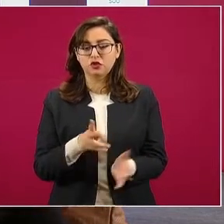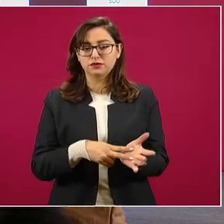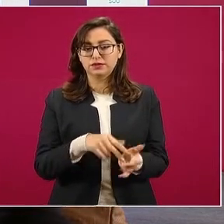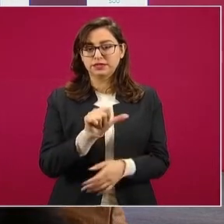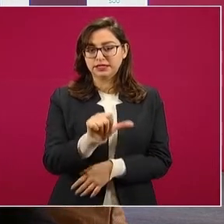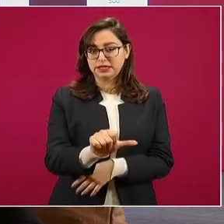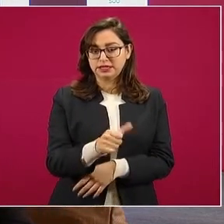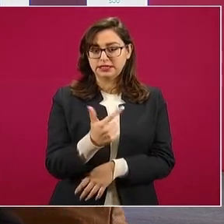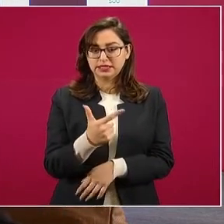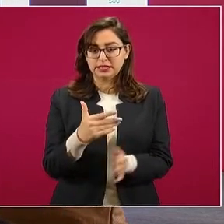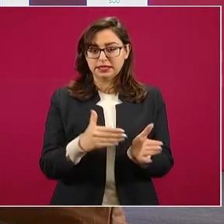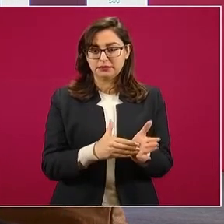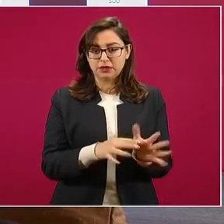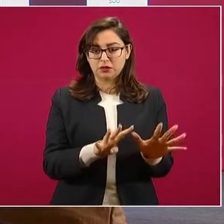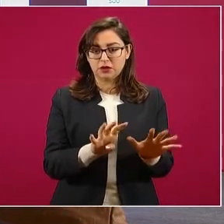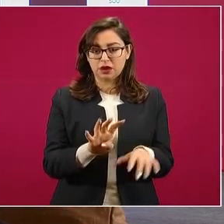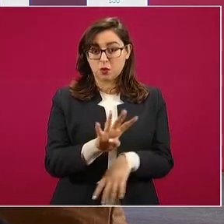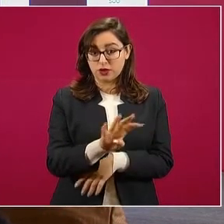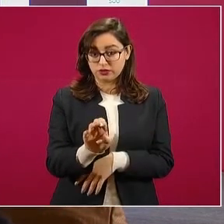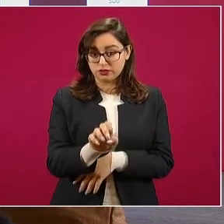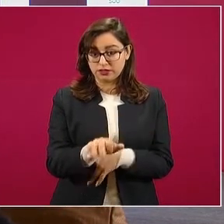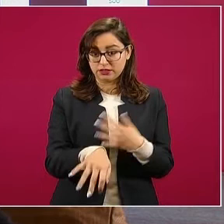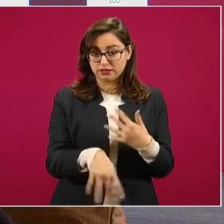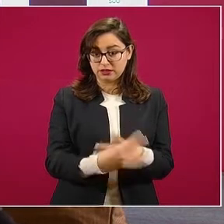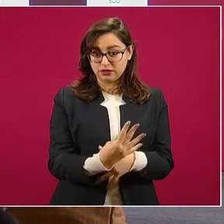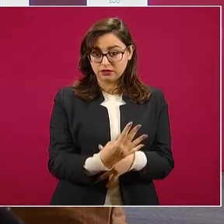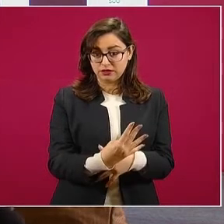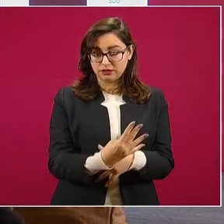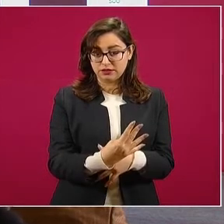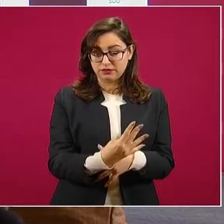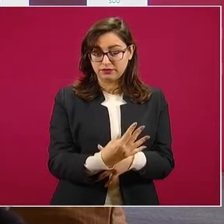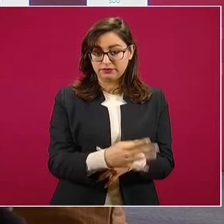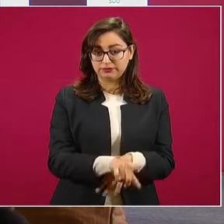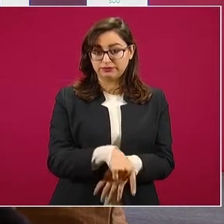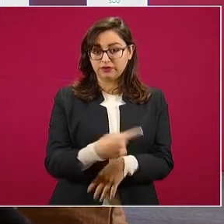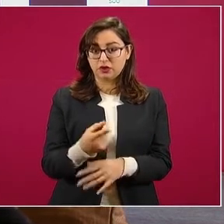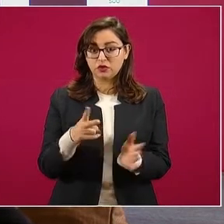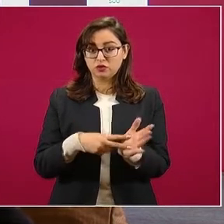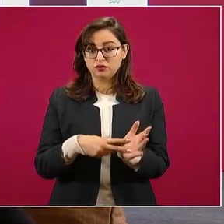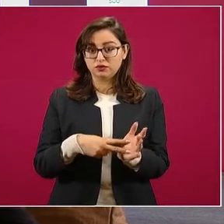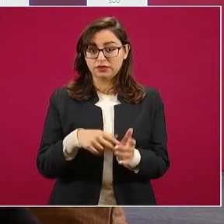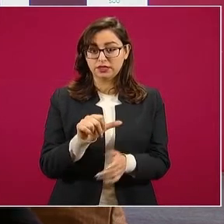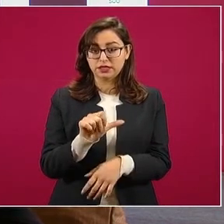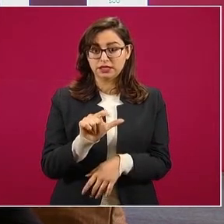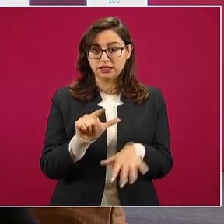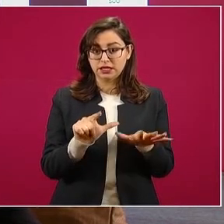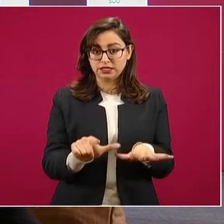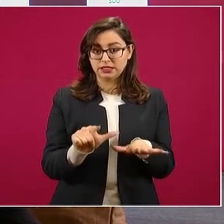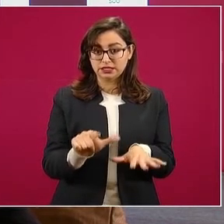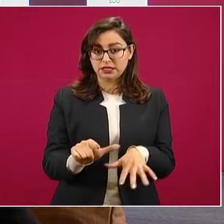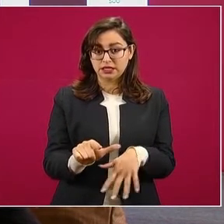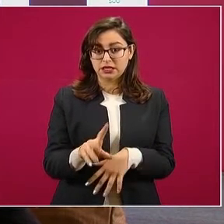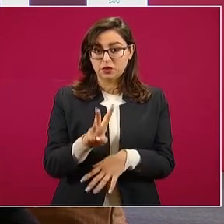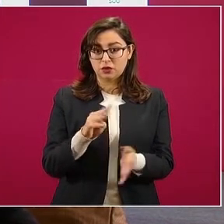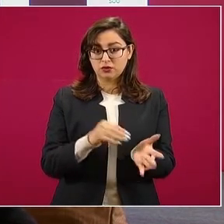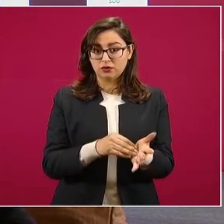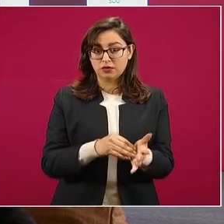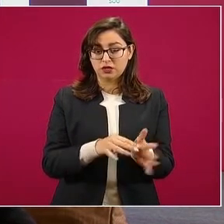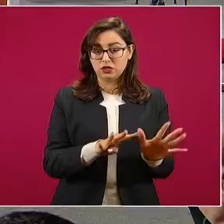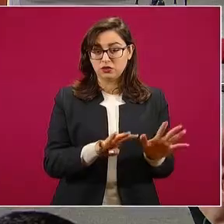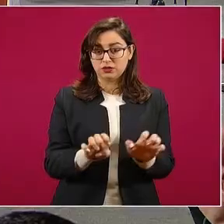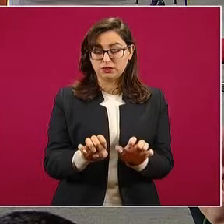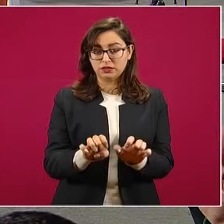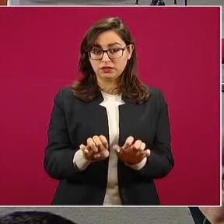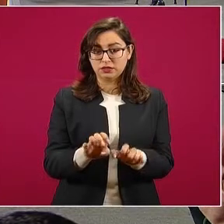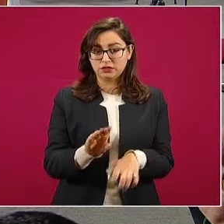414, en el 17, cuatro mil 941. Miren el